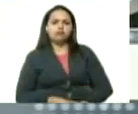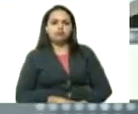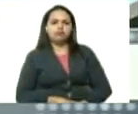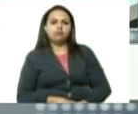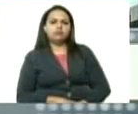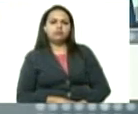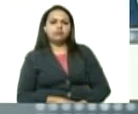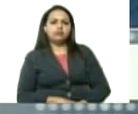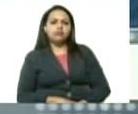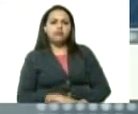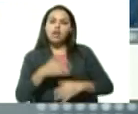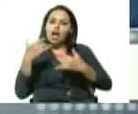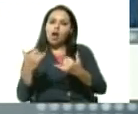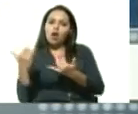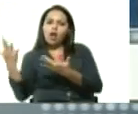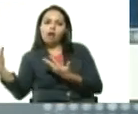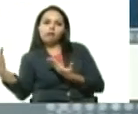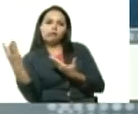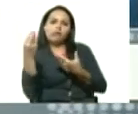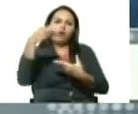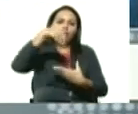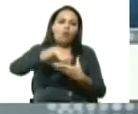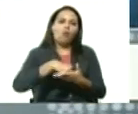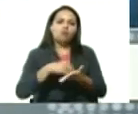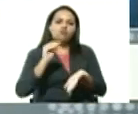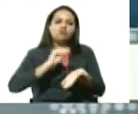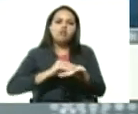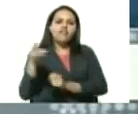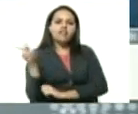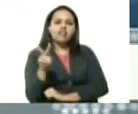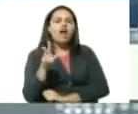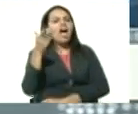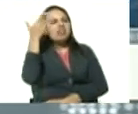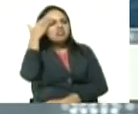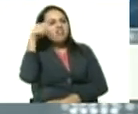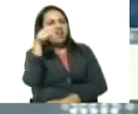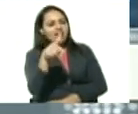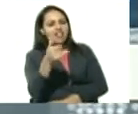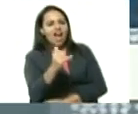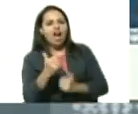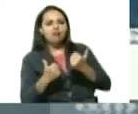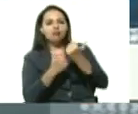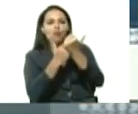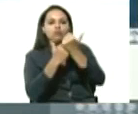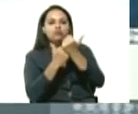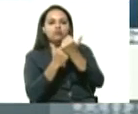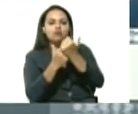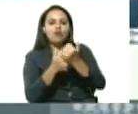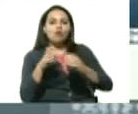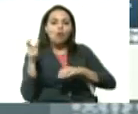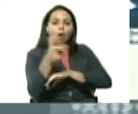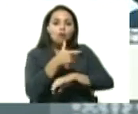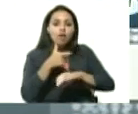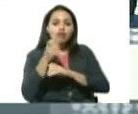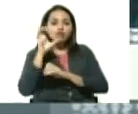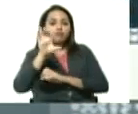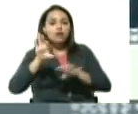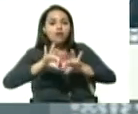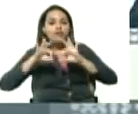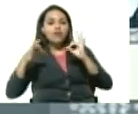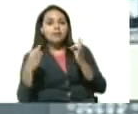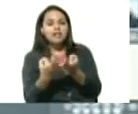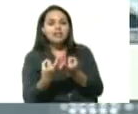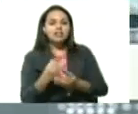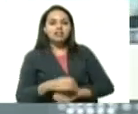han regresado a Venezuela porque saben que aquí tienen quien los apoye un estado un gobierno una familia un